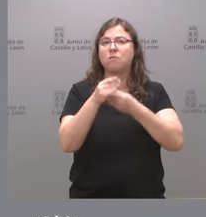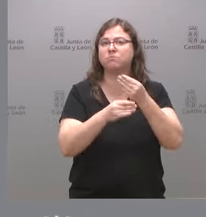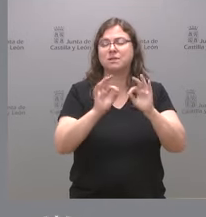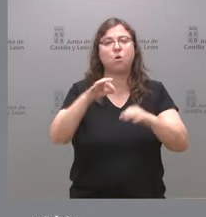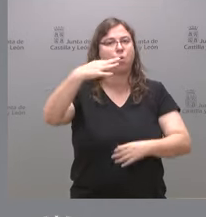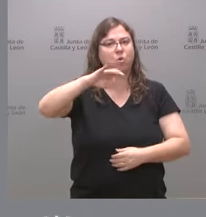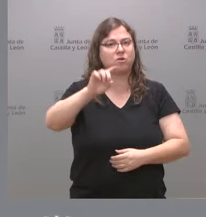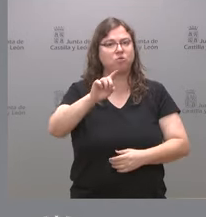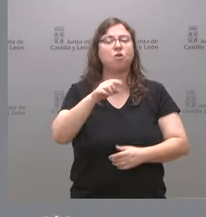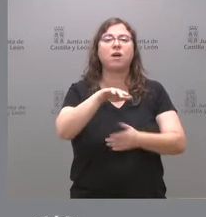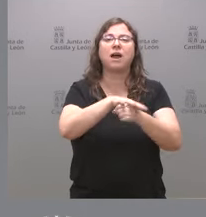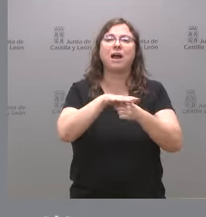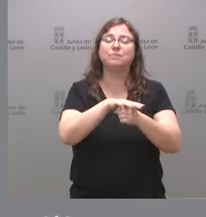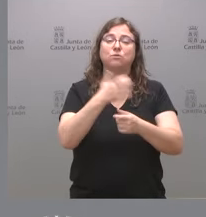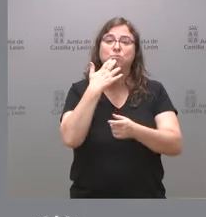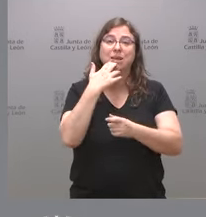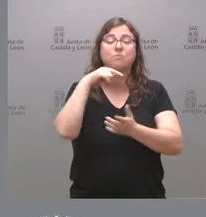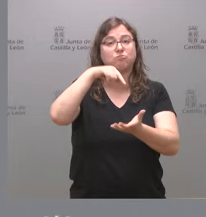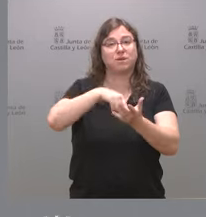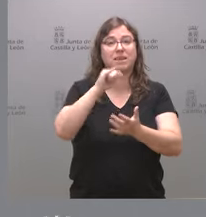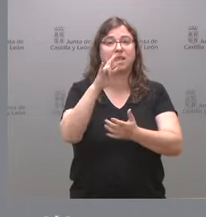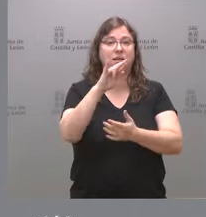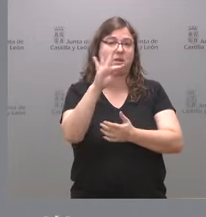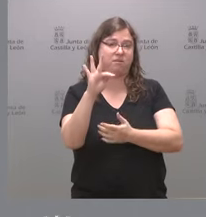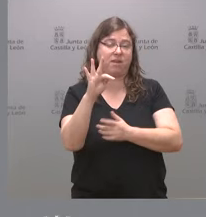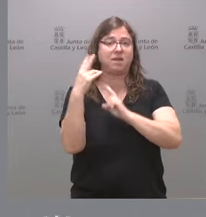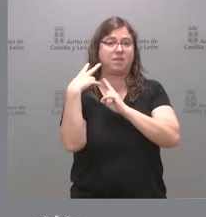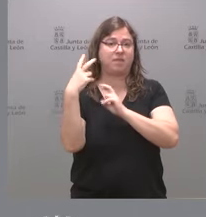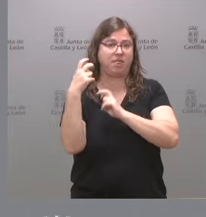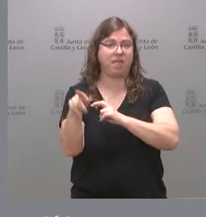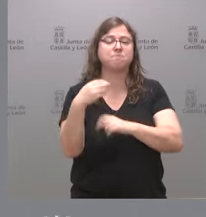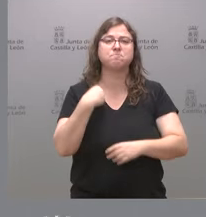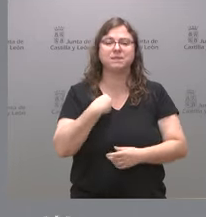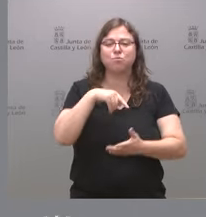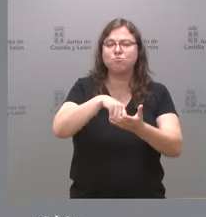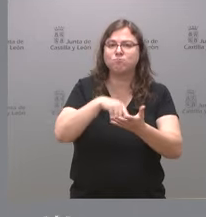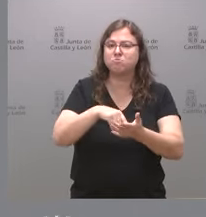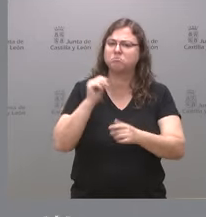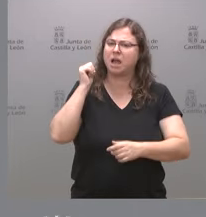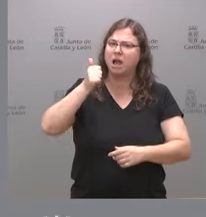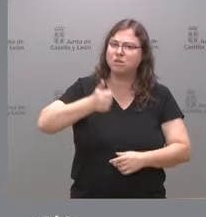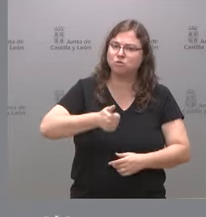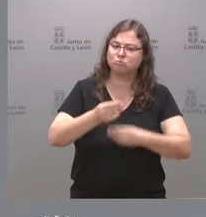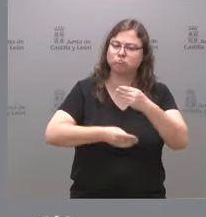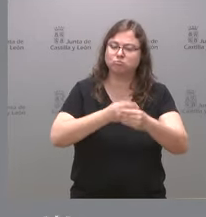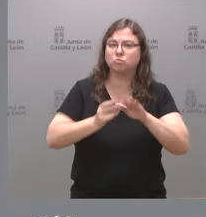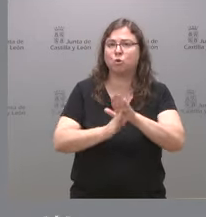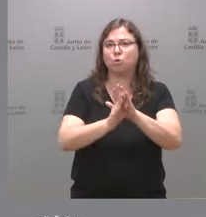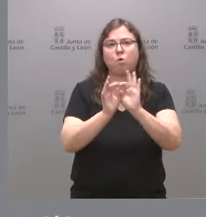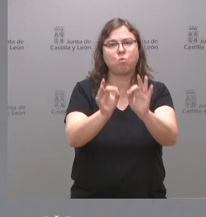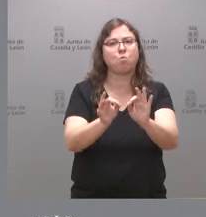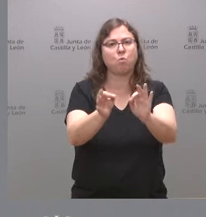es el único es el impuesto sobre la renta de las personas físicas y ya hay un cauce que hemos venido siguiendo en los últimos años sobre los cuales queremos seguir